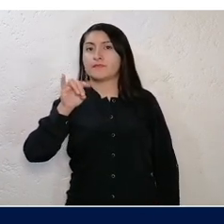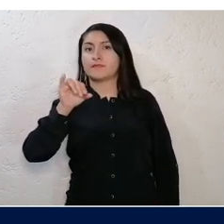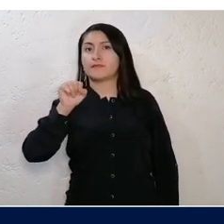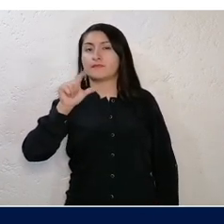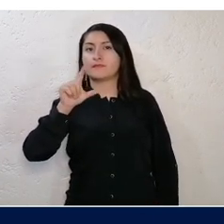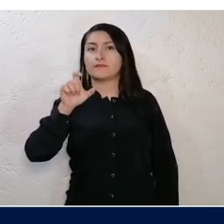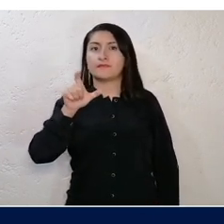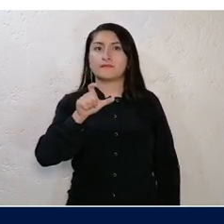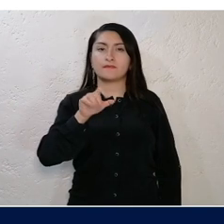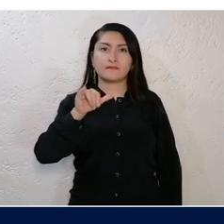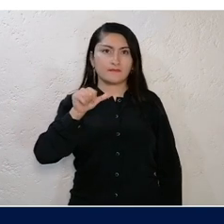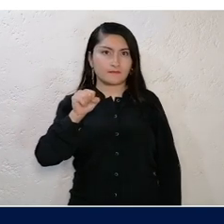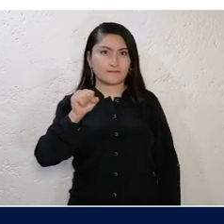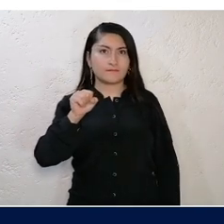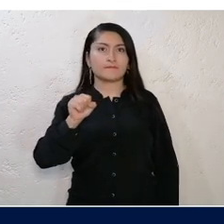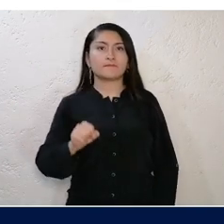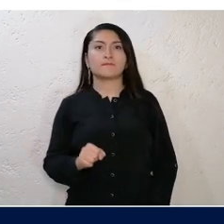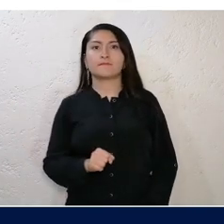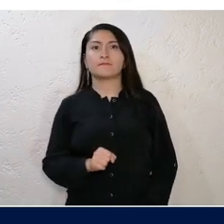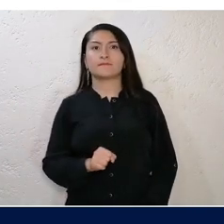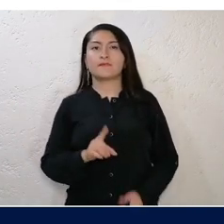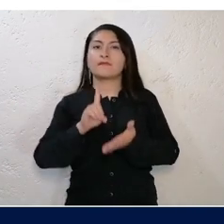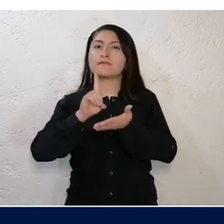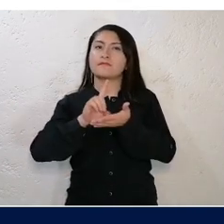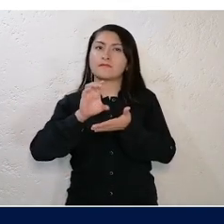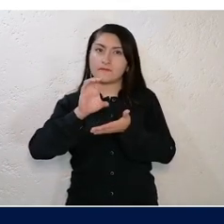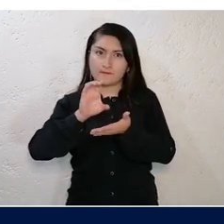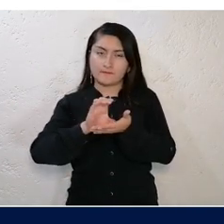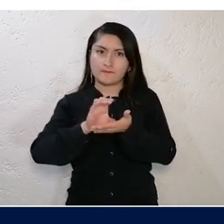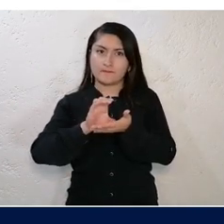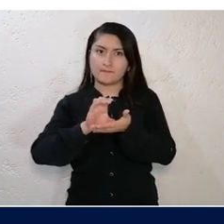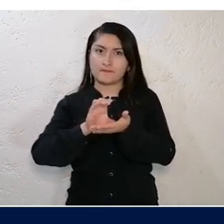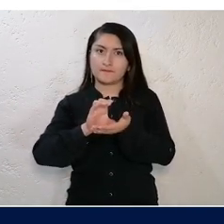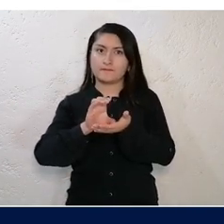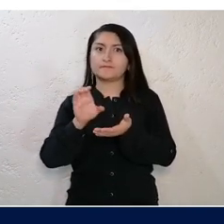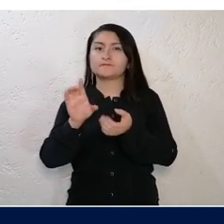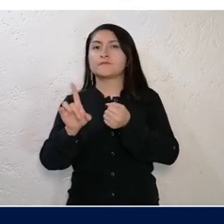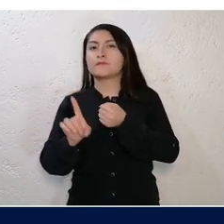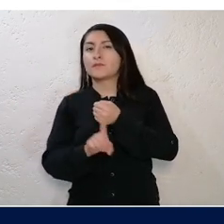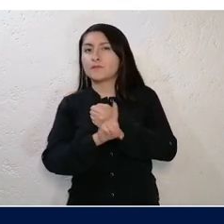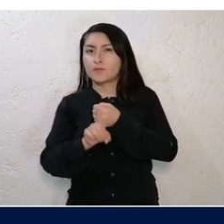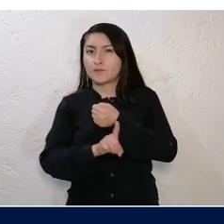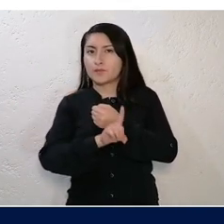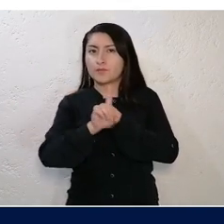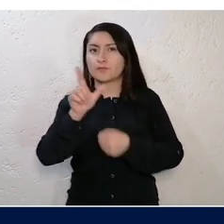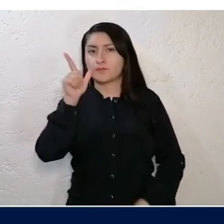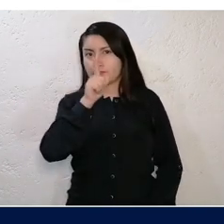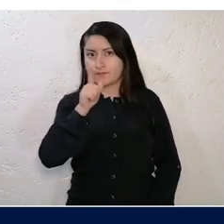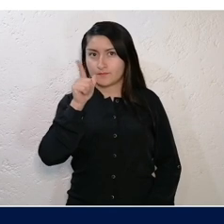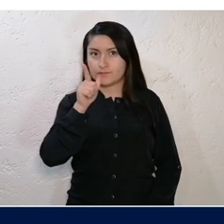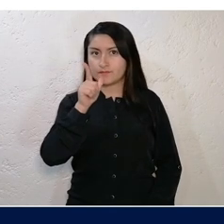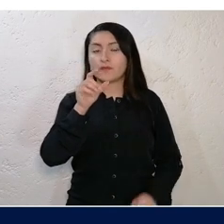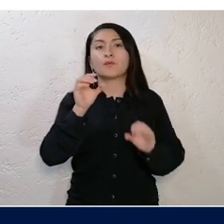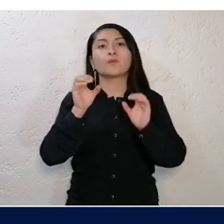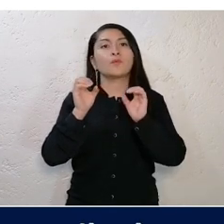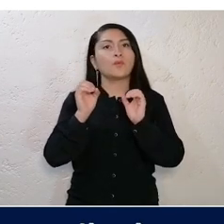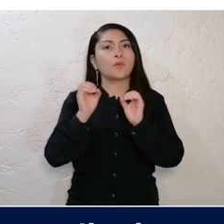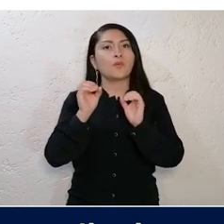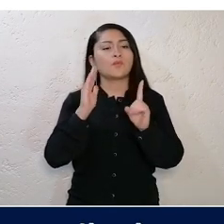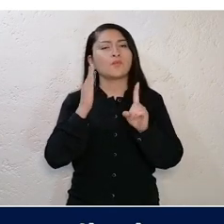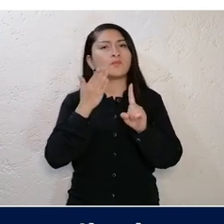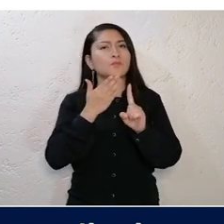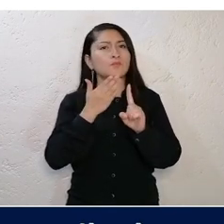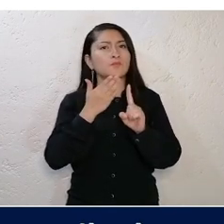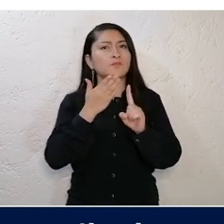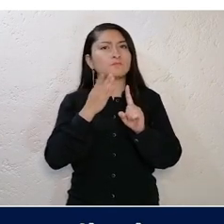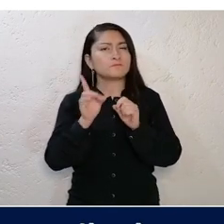dislexias, hiperactividad, discapacidades, problemas de lenguaje, o situaciones que